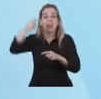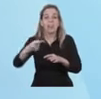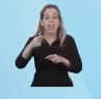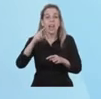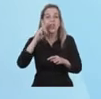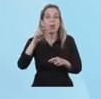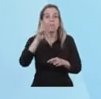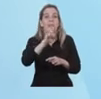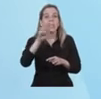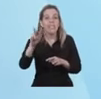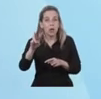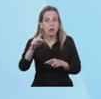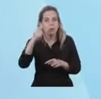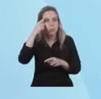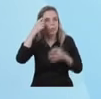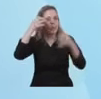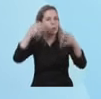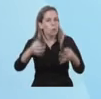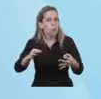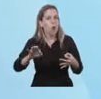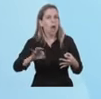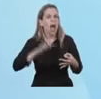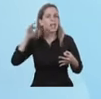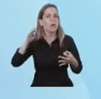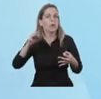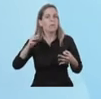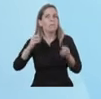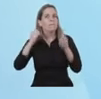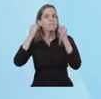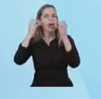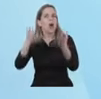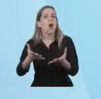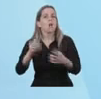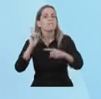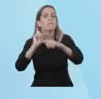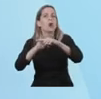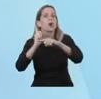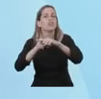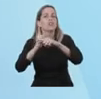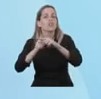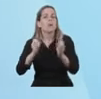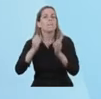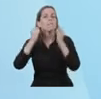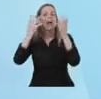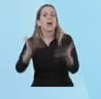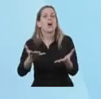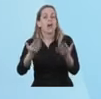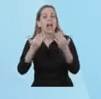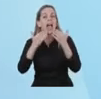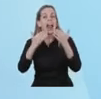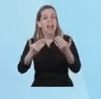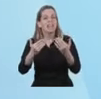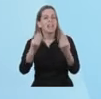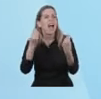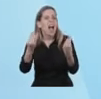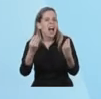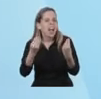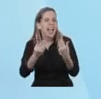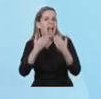optimista. Va a ser un mejor año gracias a todas las medidas